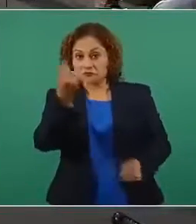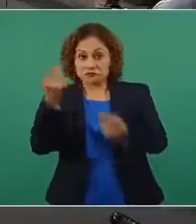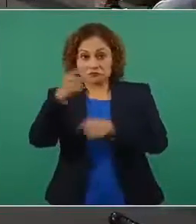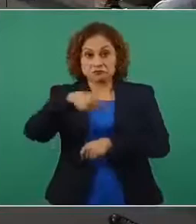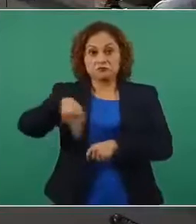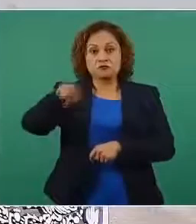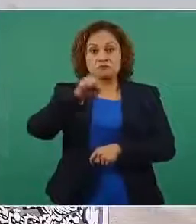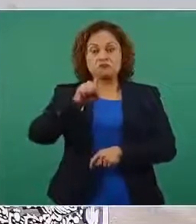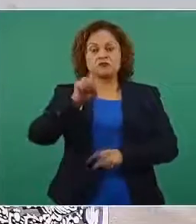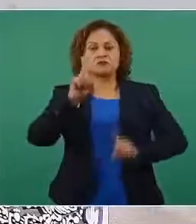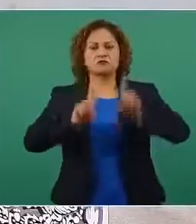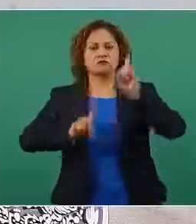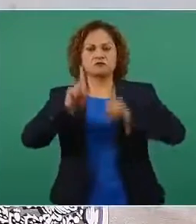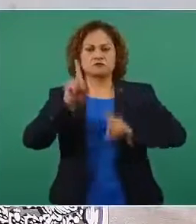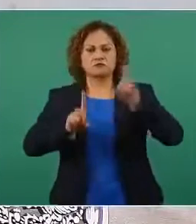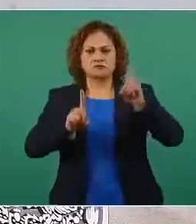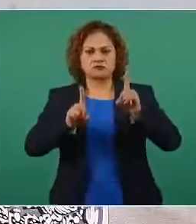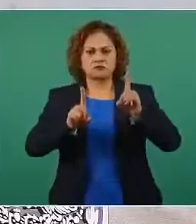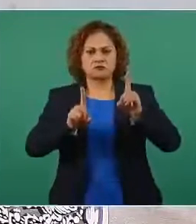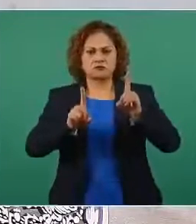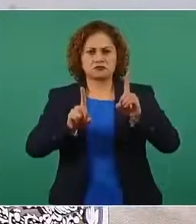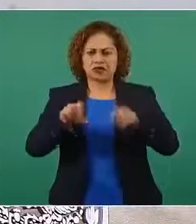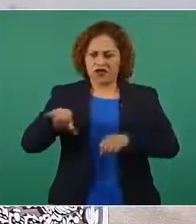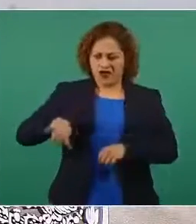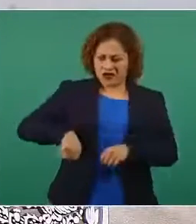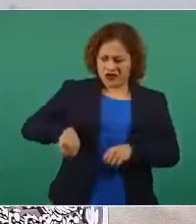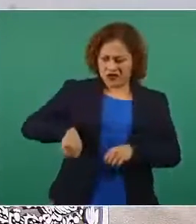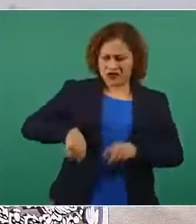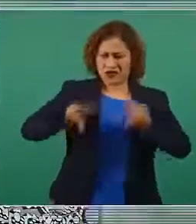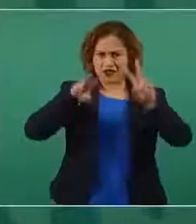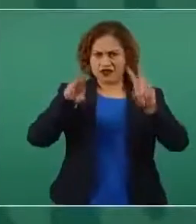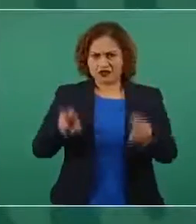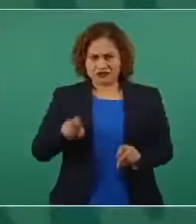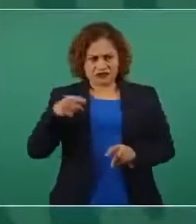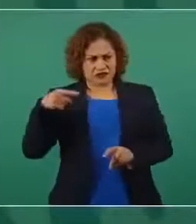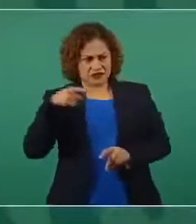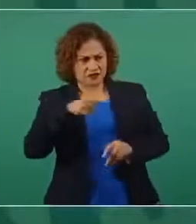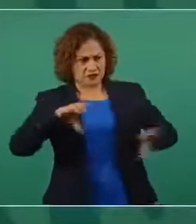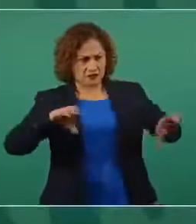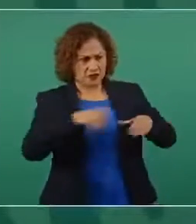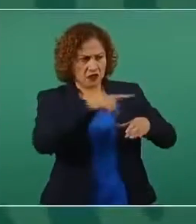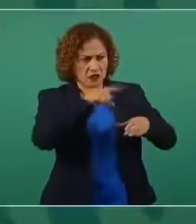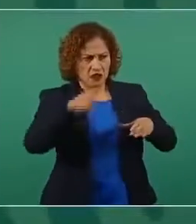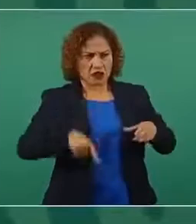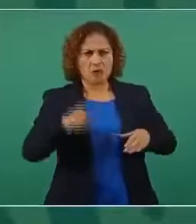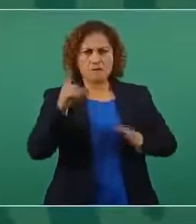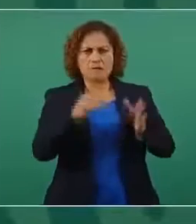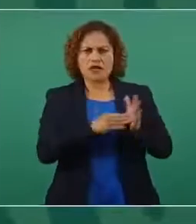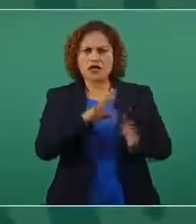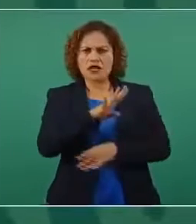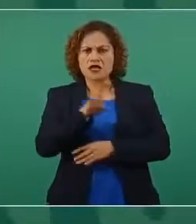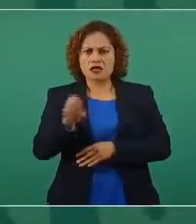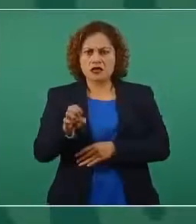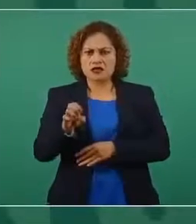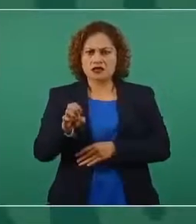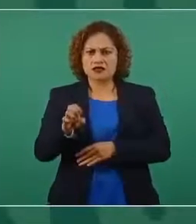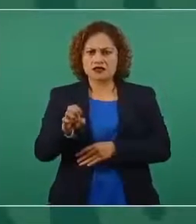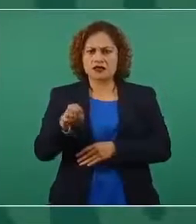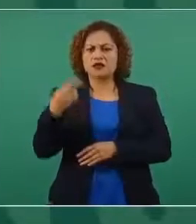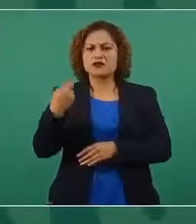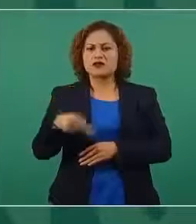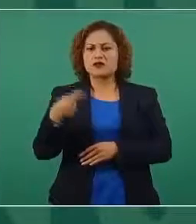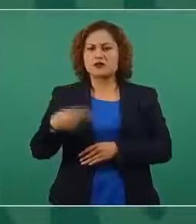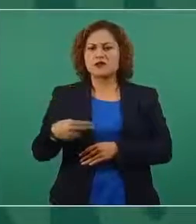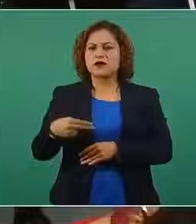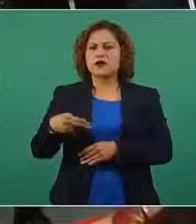y por qué tanto interés en esas mil quinientas hectáreas en Urique que está